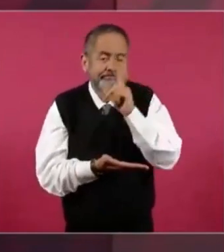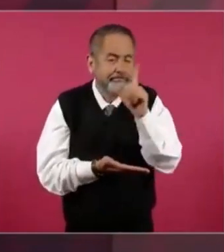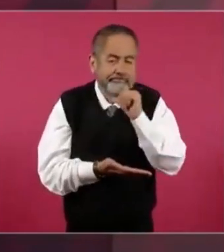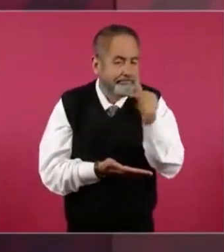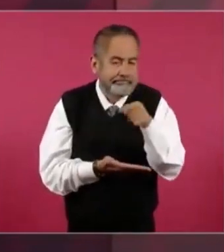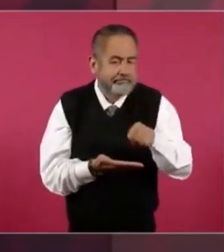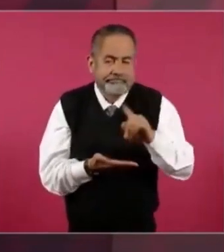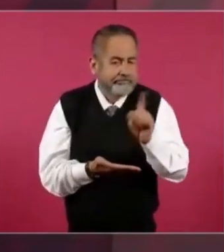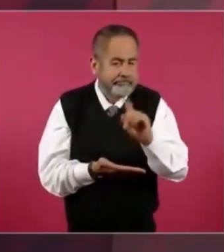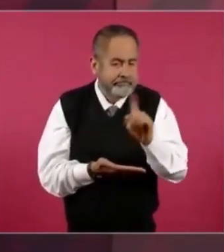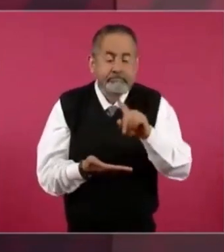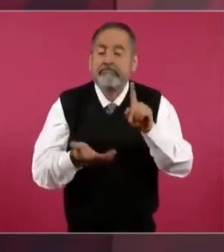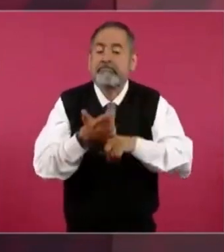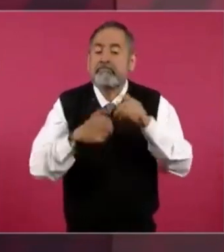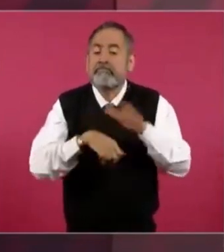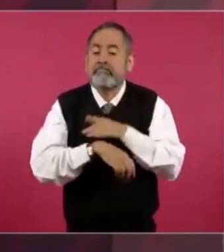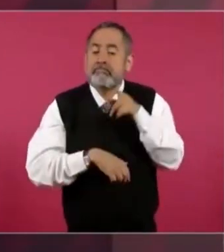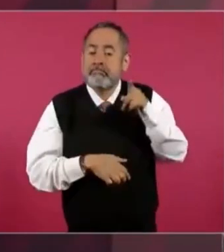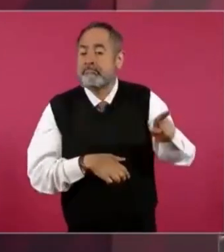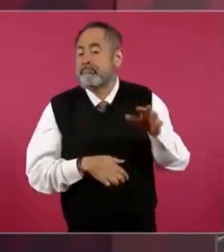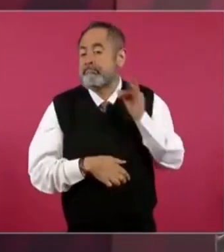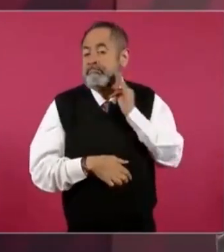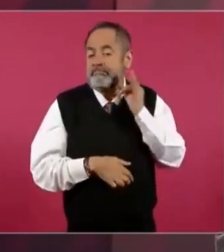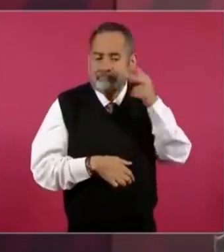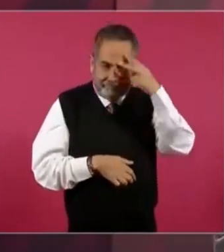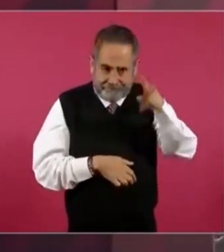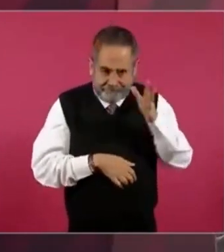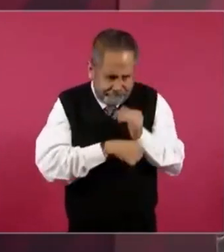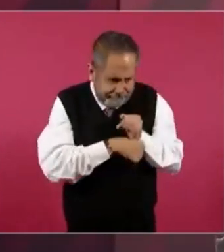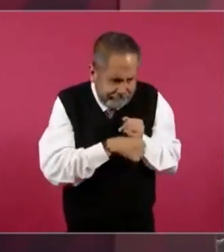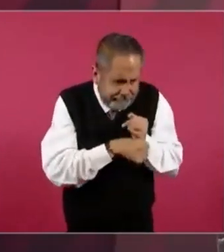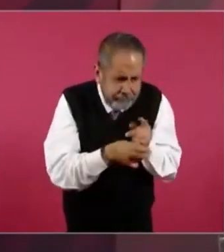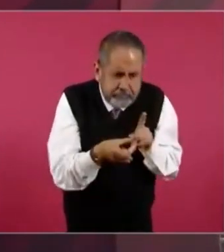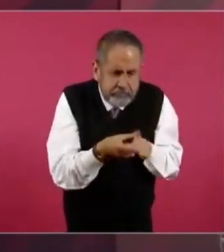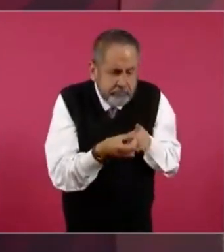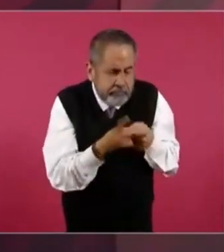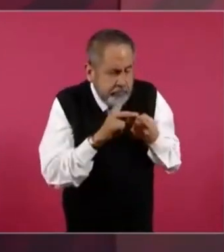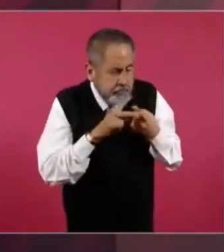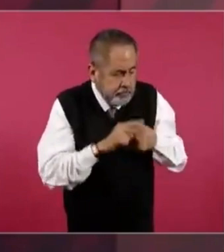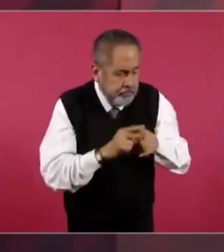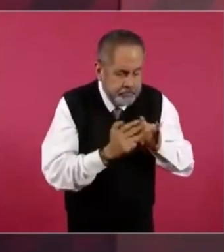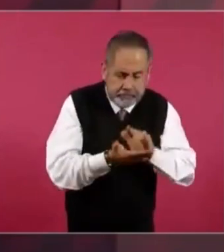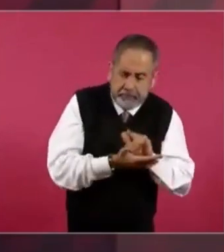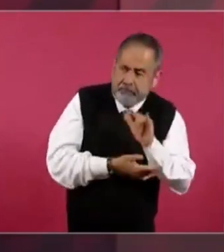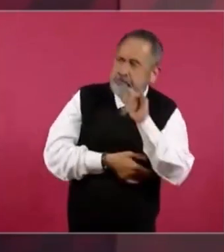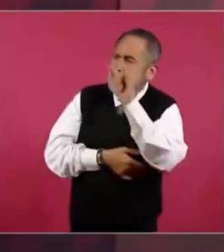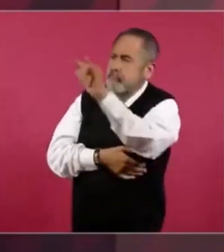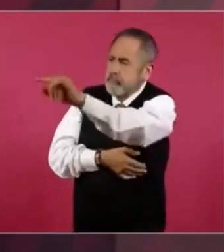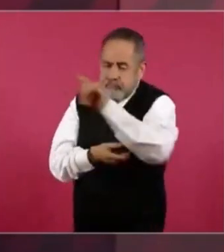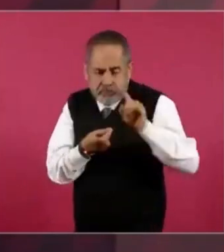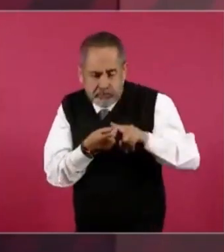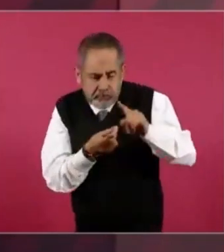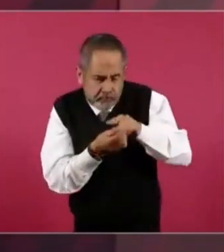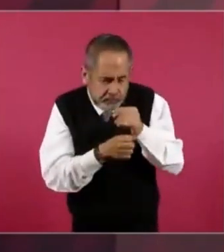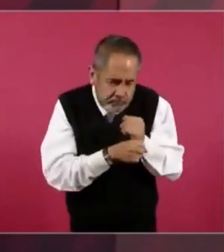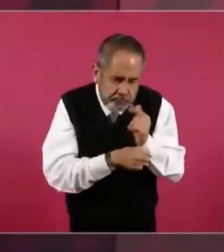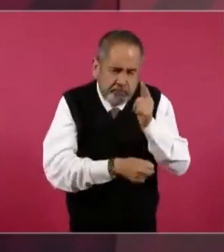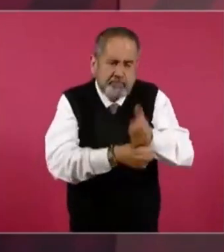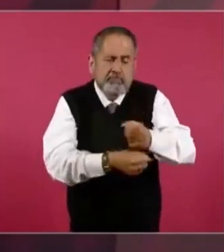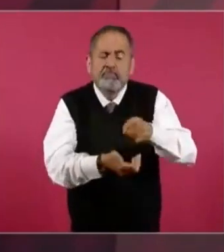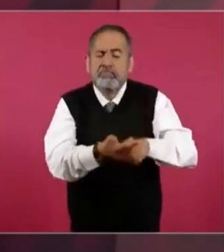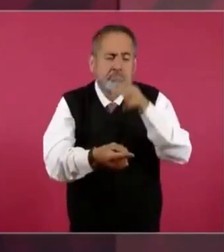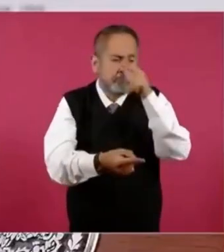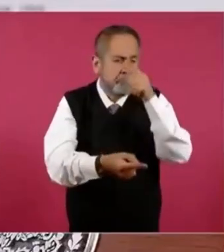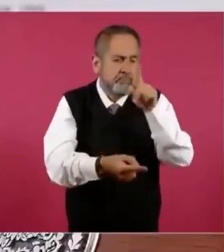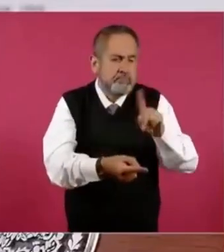la Fiscalía de México está haciendo la investigación que le